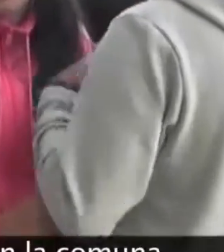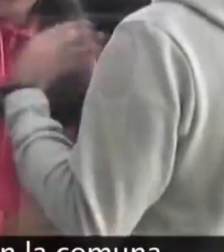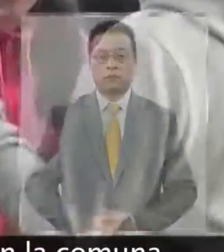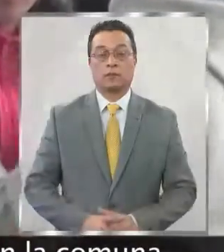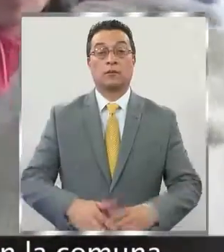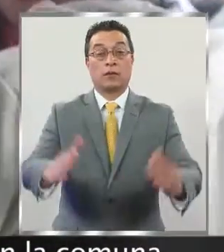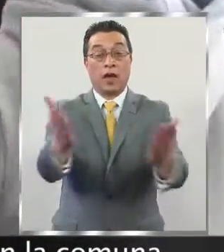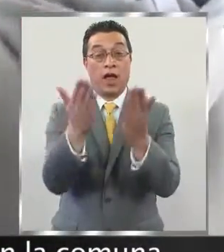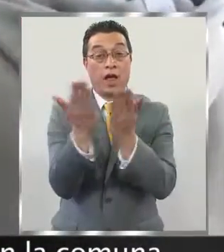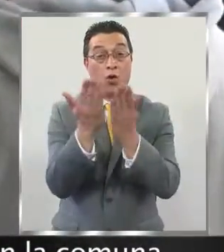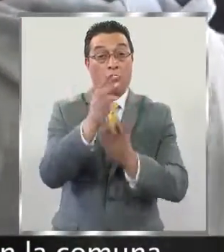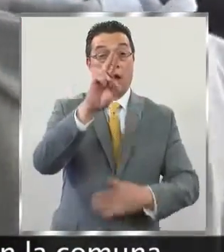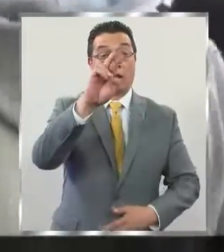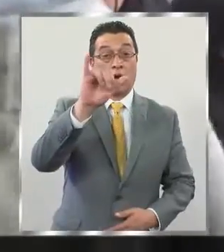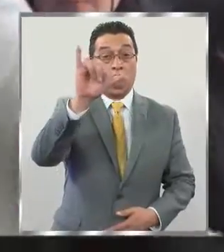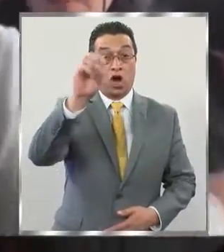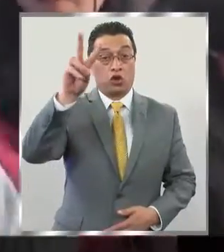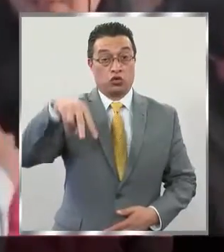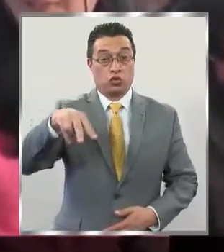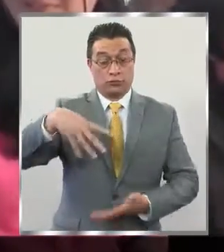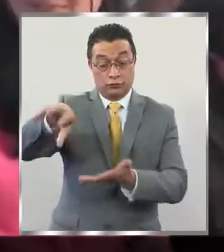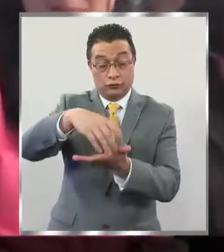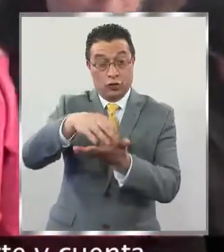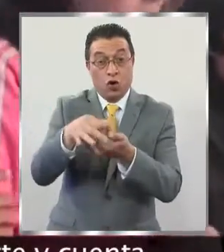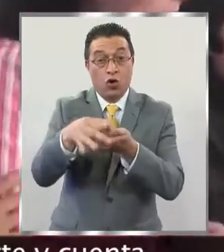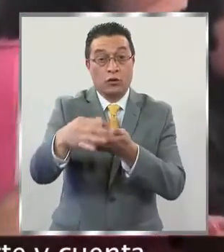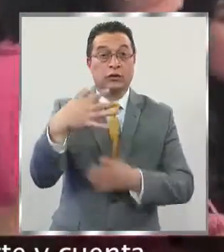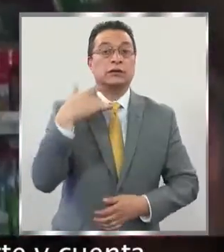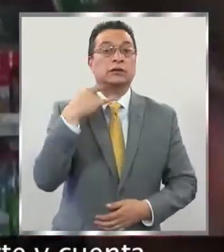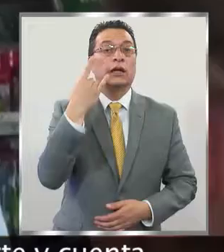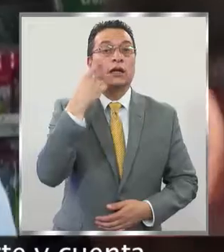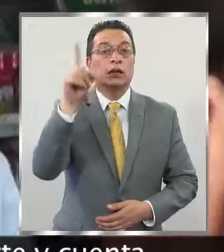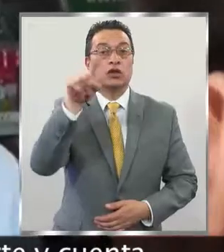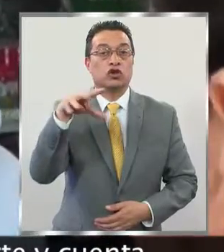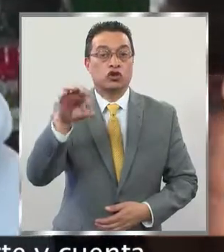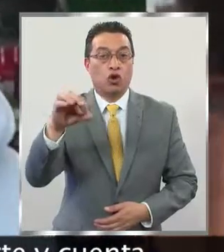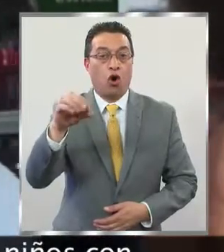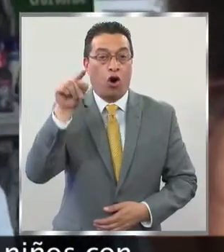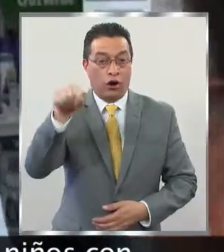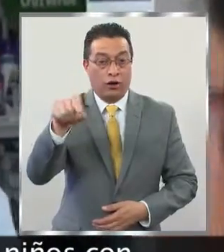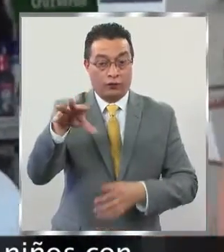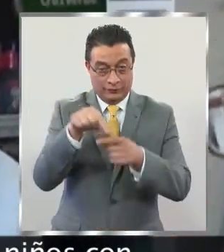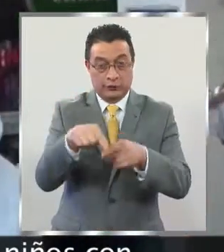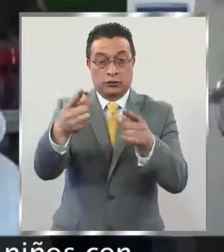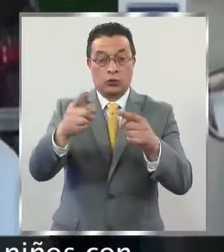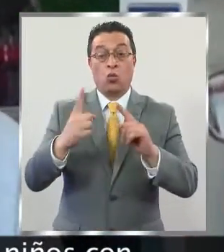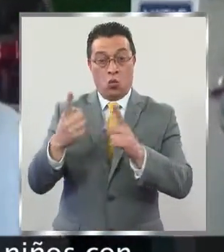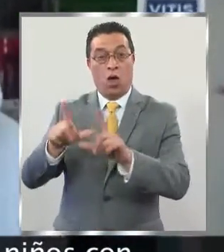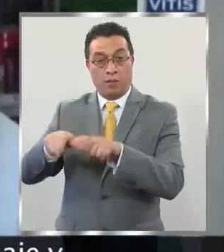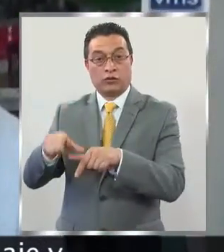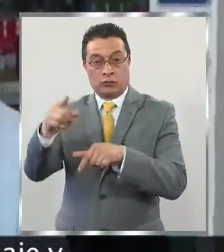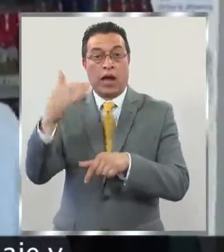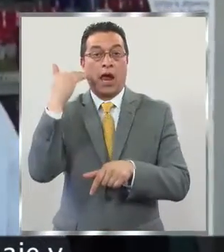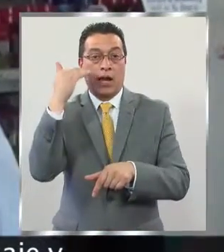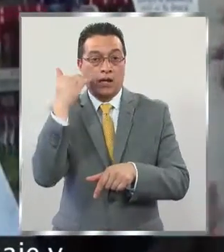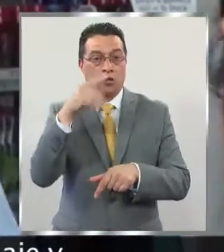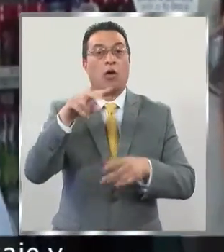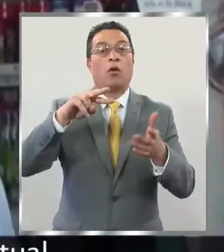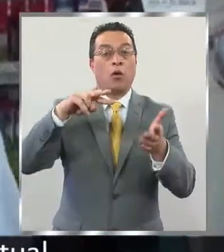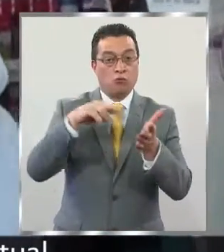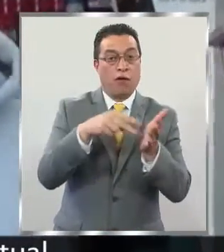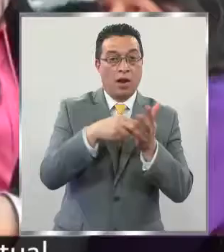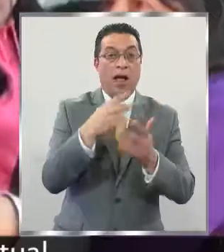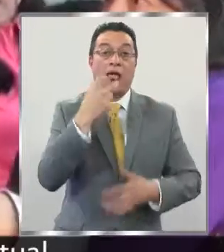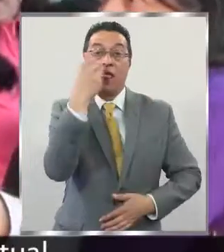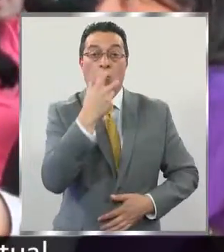La Escuela Rayún funciona en la comuna de Elquiscos, en el sector del Quisco Norte, y cuenta con espacio para recibir a niños con trastornos de